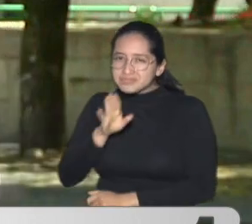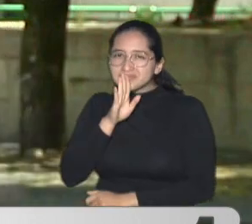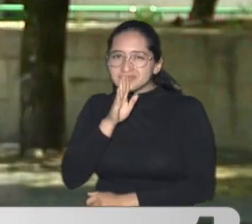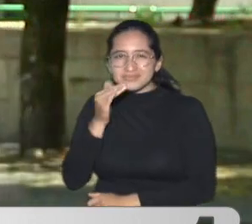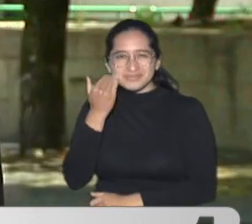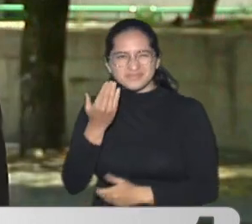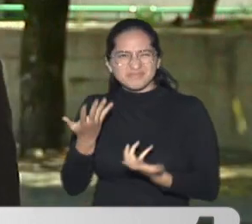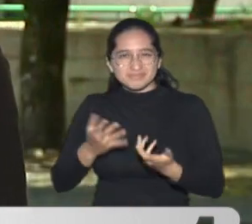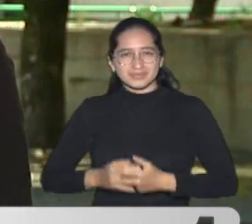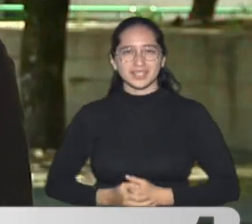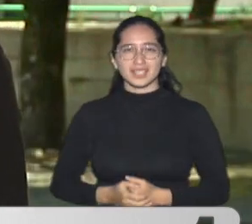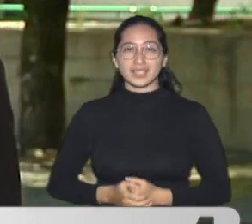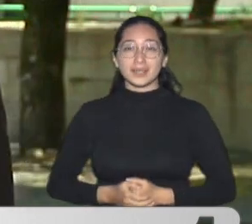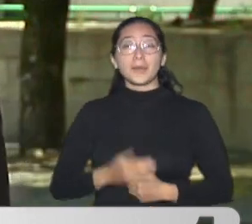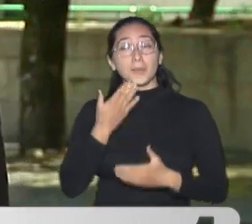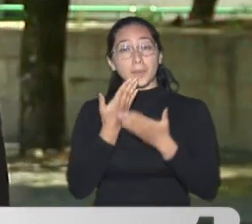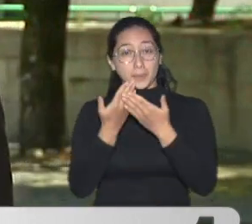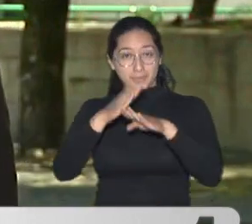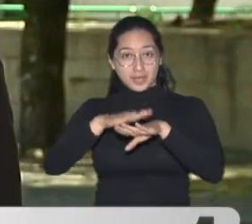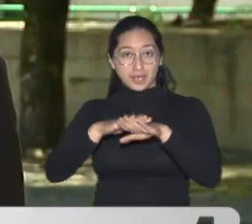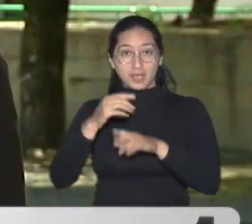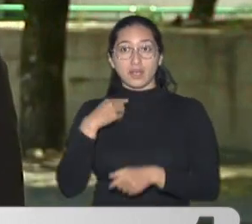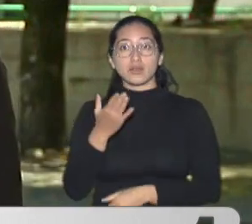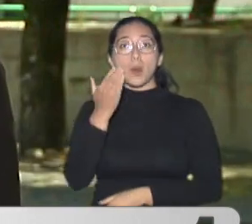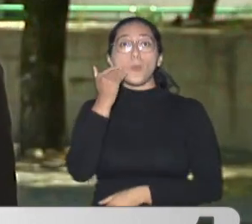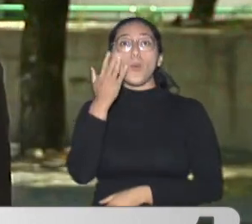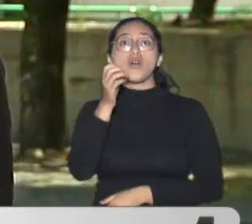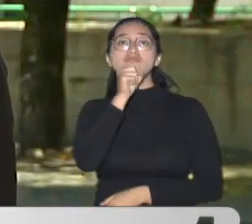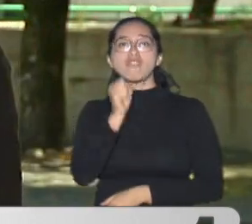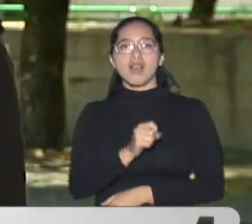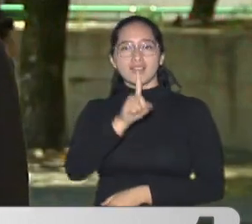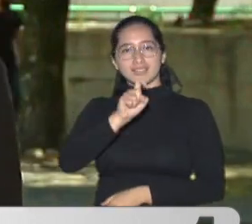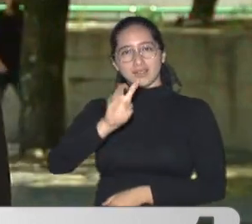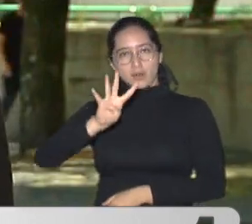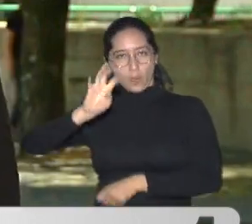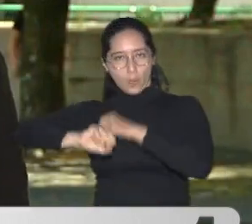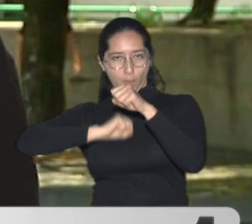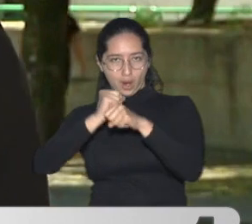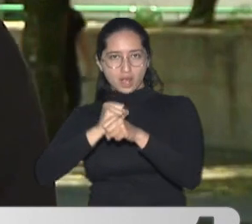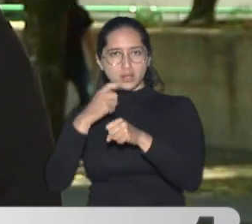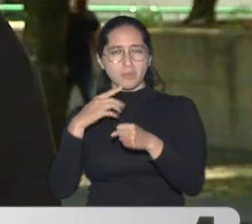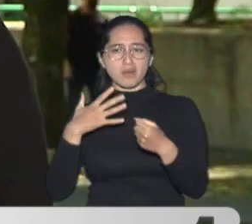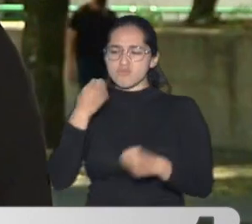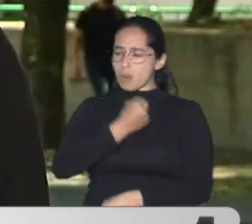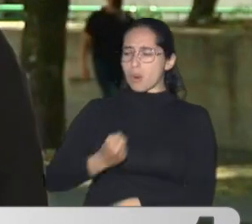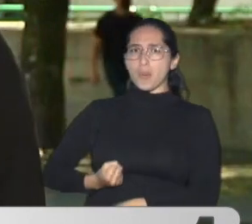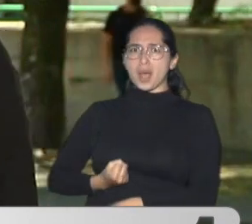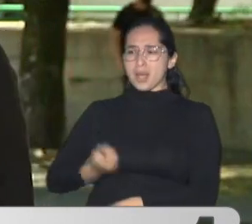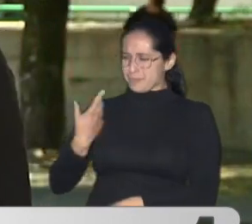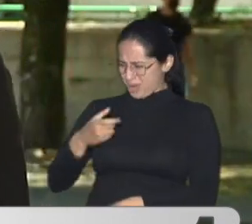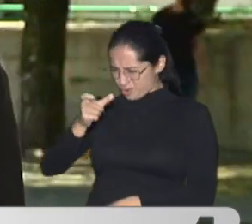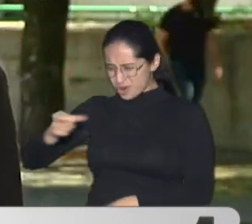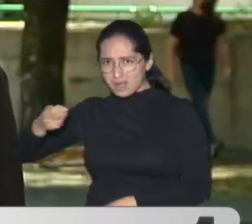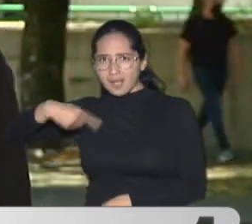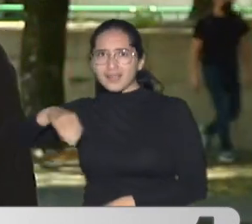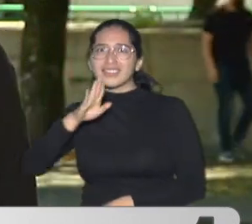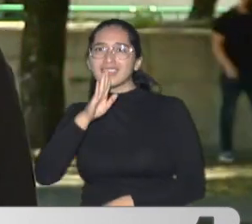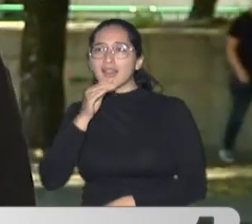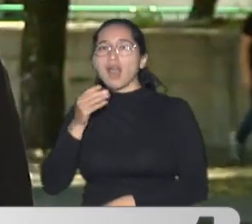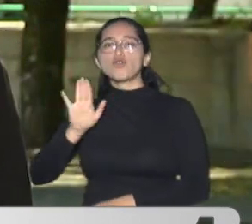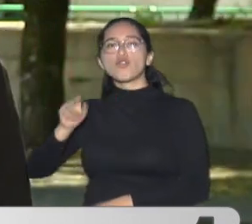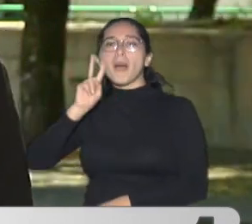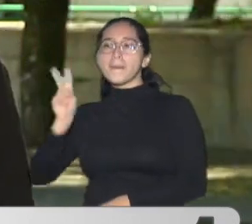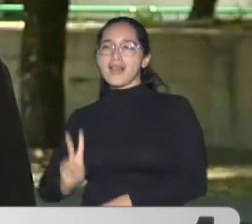Hola, buenas tardes Se trata de una adulta mayor De 64 años Quien al parecer Fue asesinada Por ciudadanos venezolanos A quienes les había